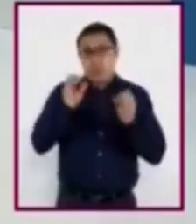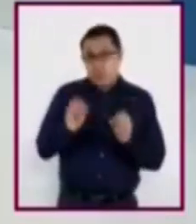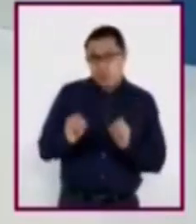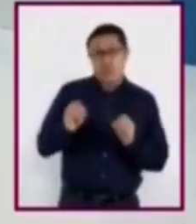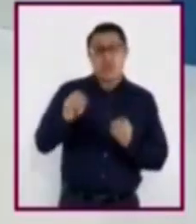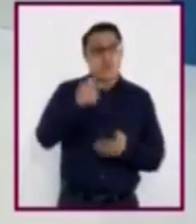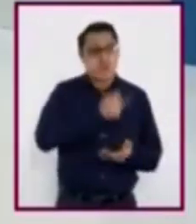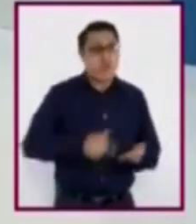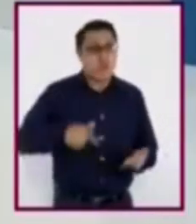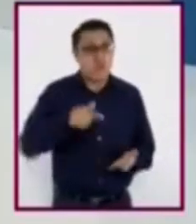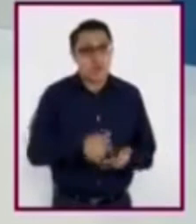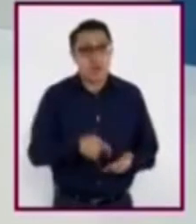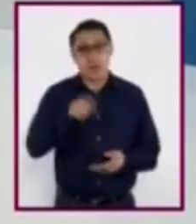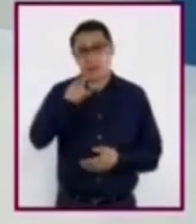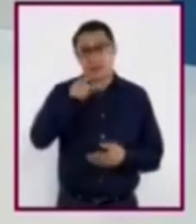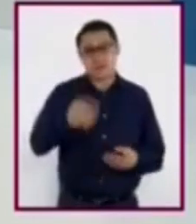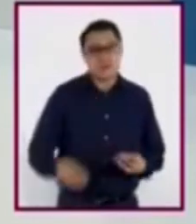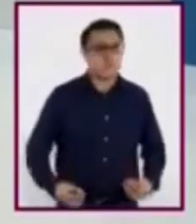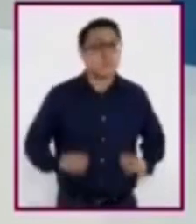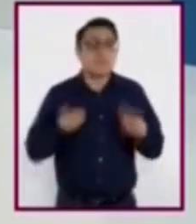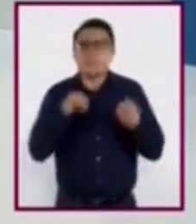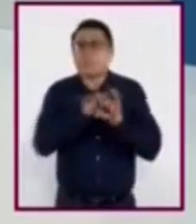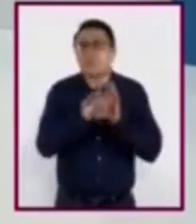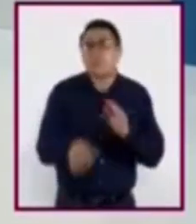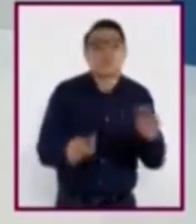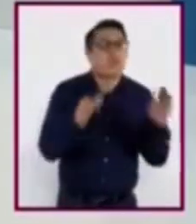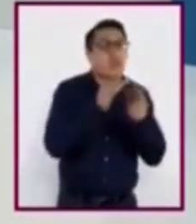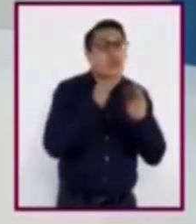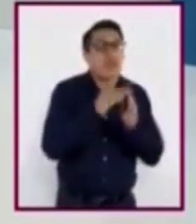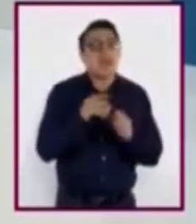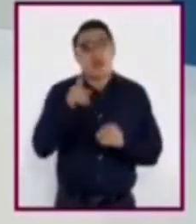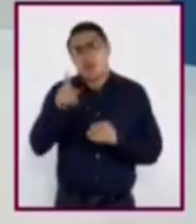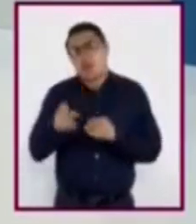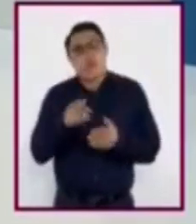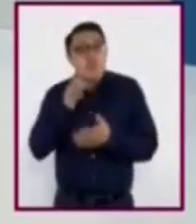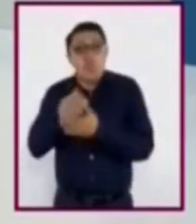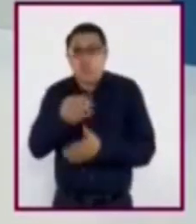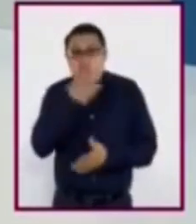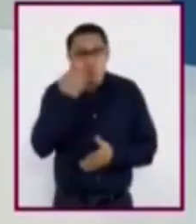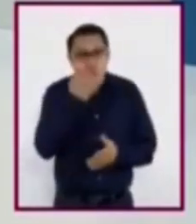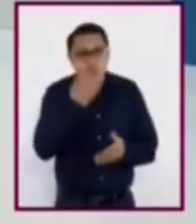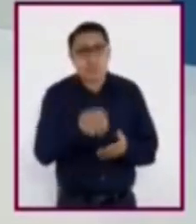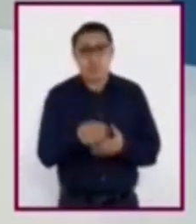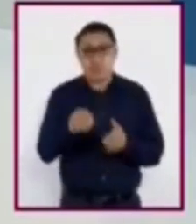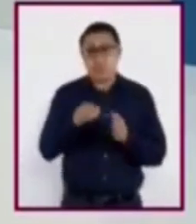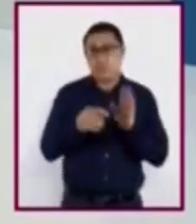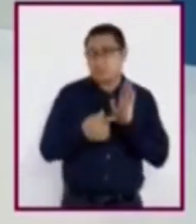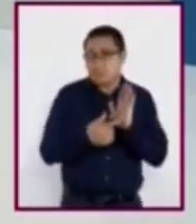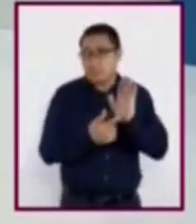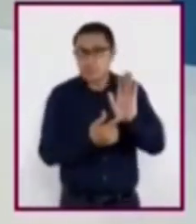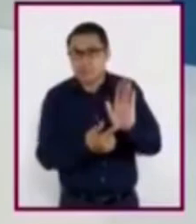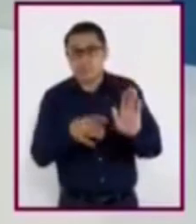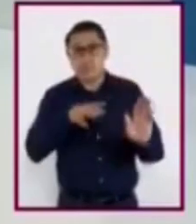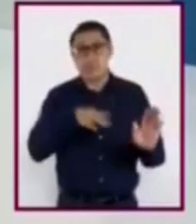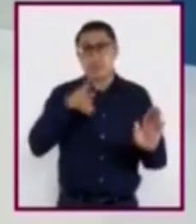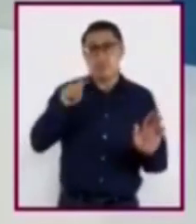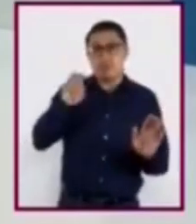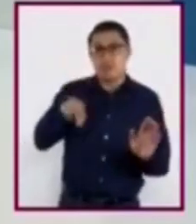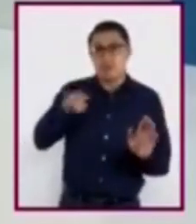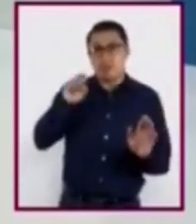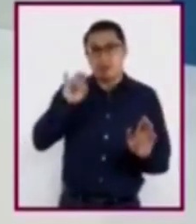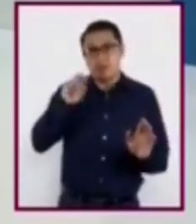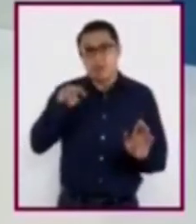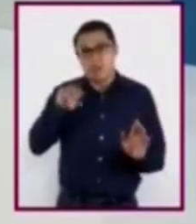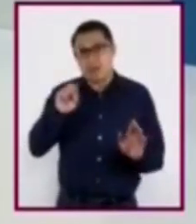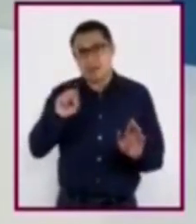donde se desarrollan, como la casa o la escuela. En el siguiente cuadro, tensiones o dilemas,